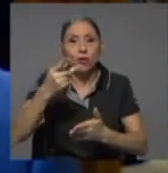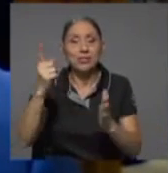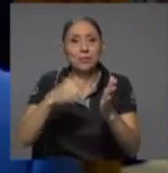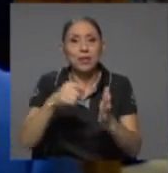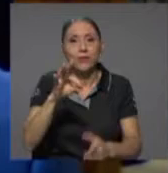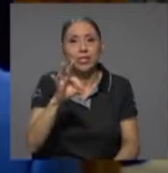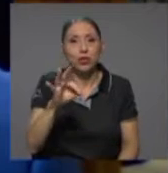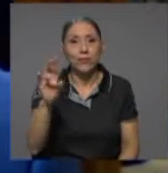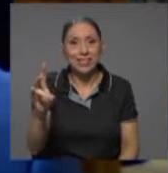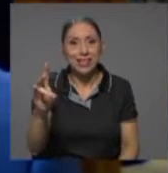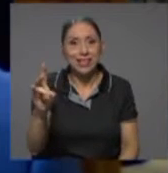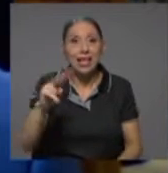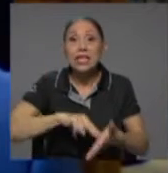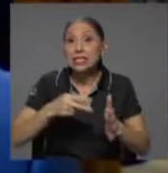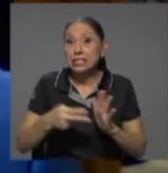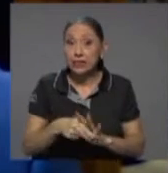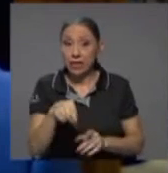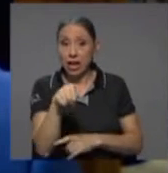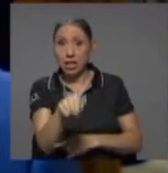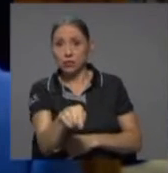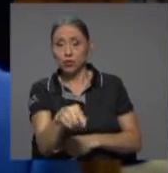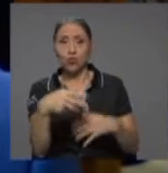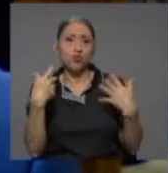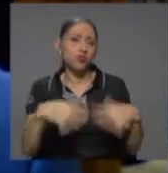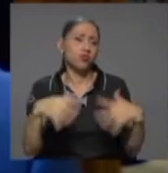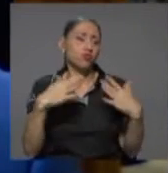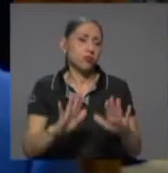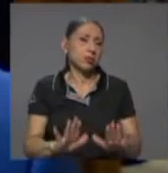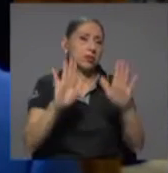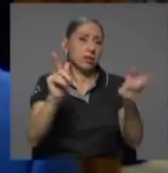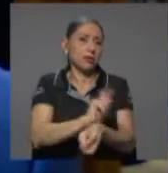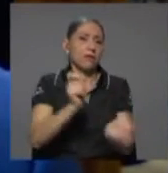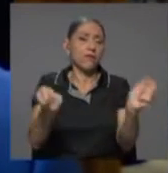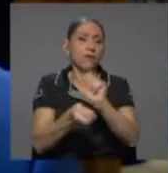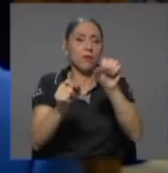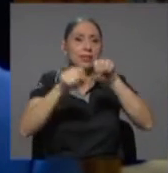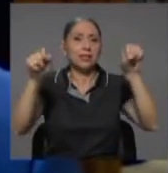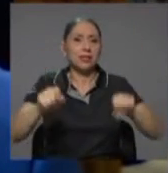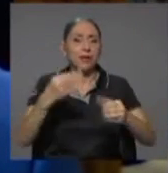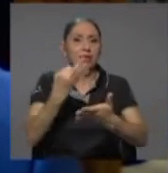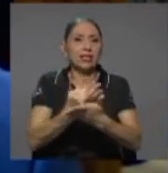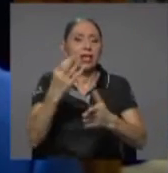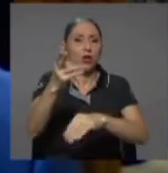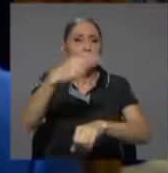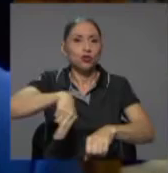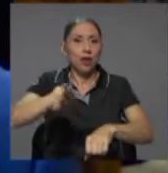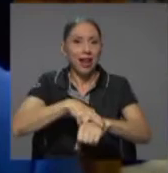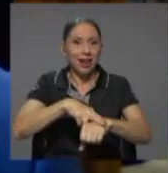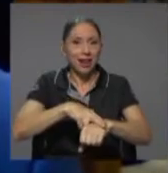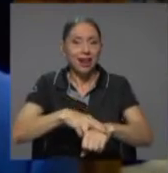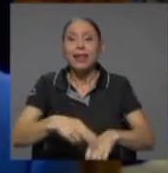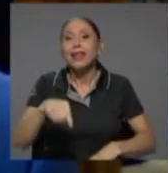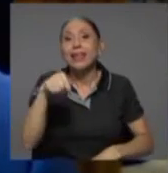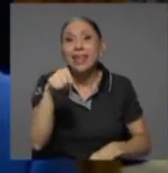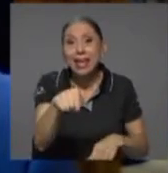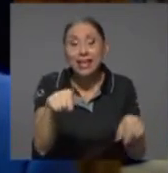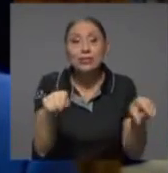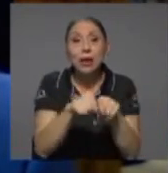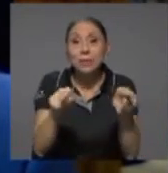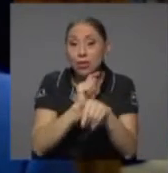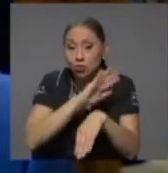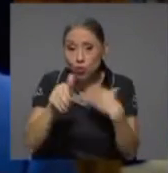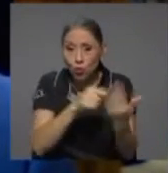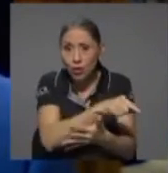manera que esto constituye realmente una profunda reforma al sistema financiero nacional que en su conjunto también ayuda a